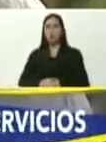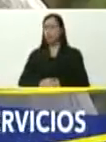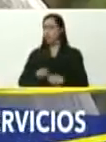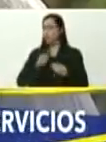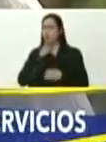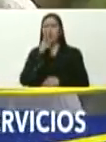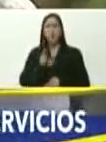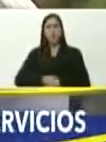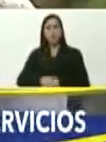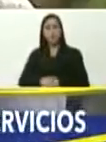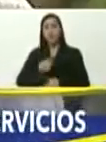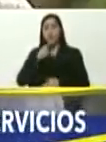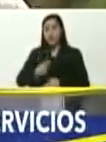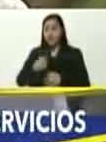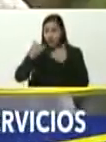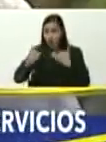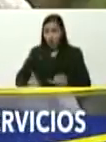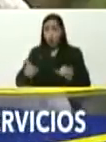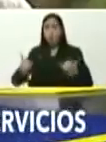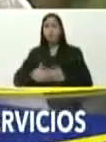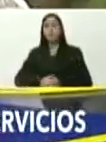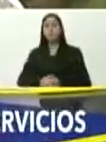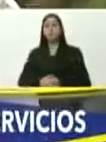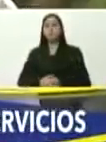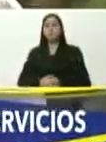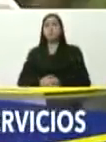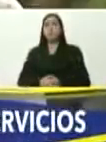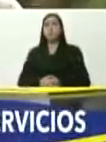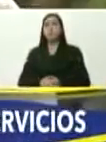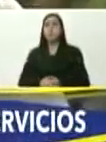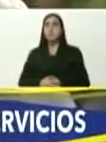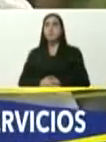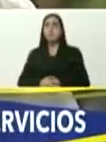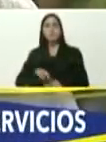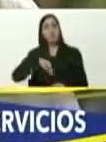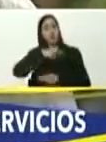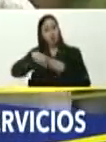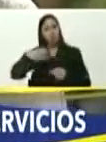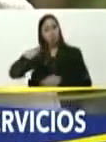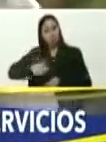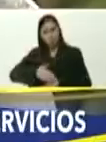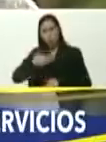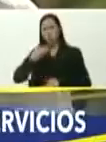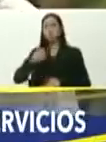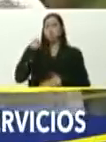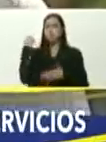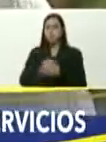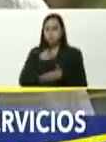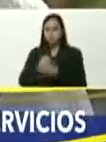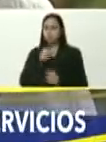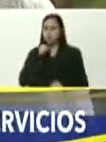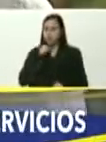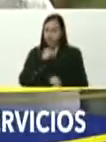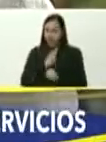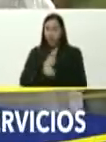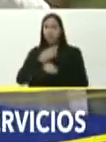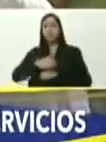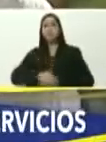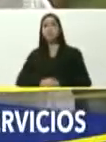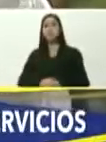día, le podemos decir, como usted dijo, nada más la revolución, es la que puede, la que trabaja, por sus